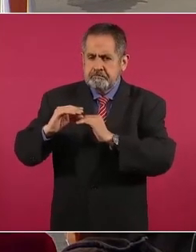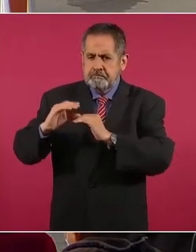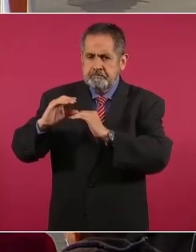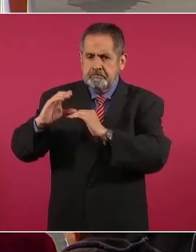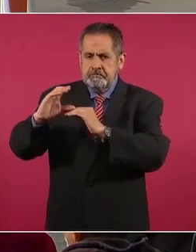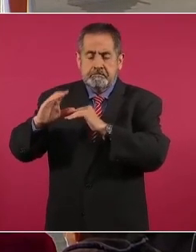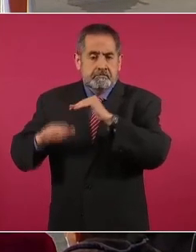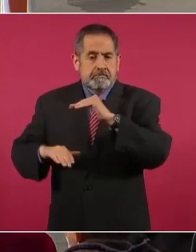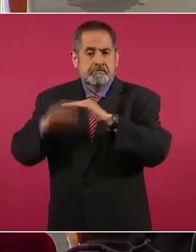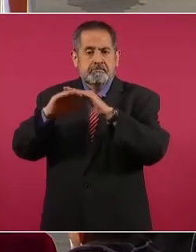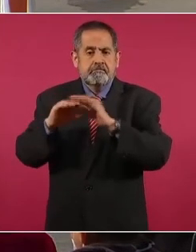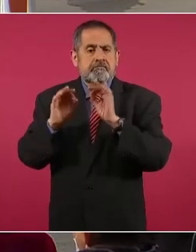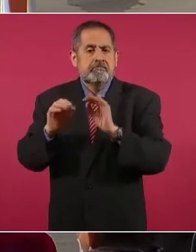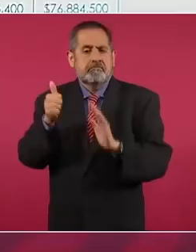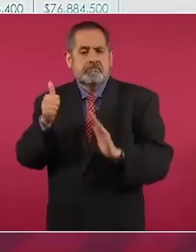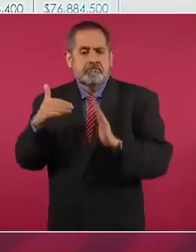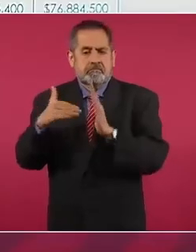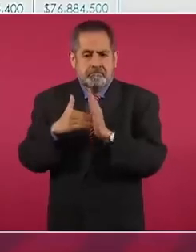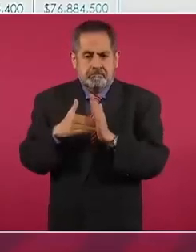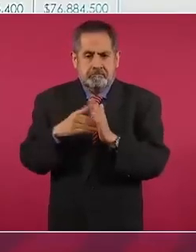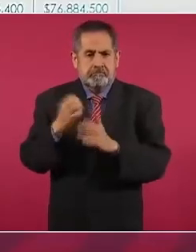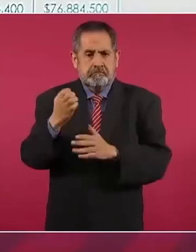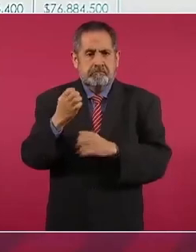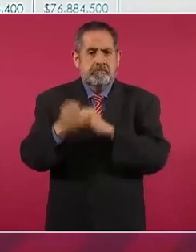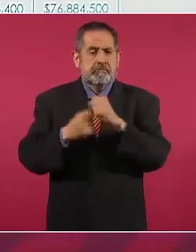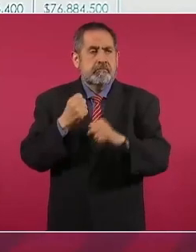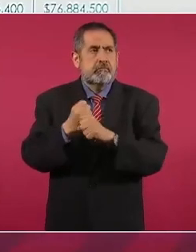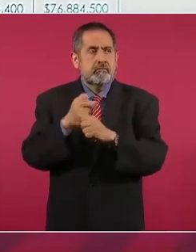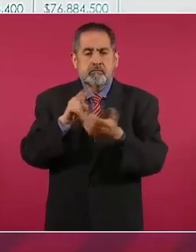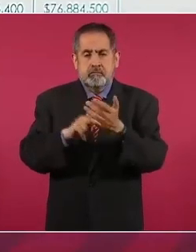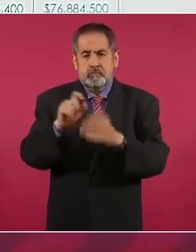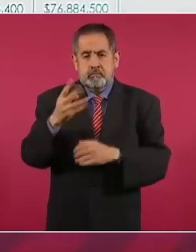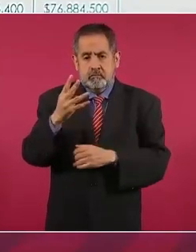a 6 mil en enero del 24.